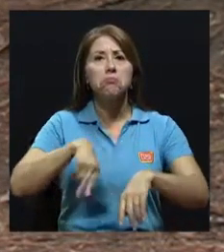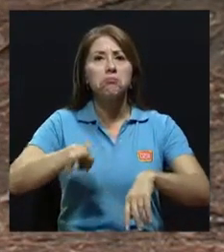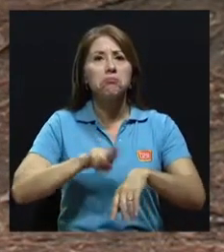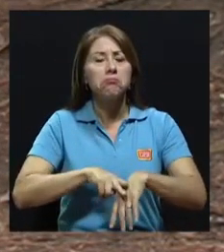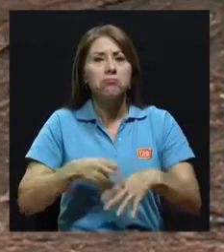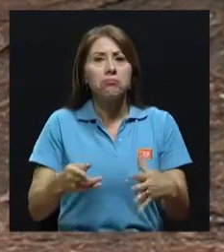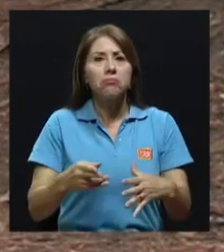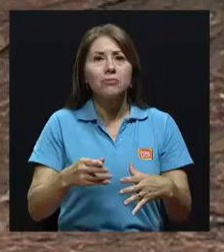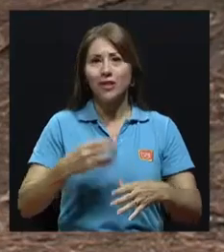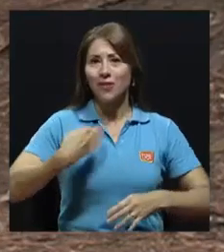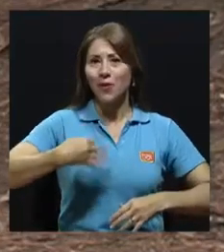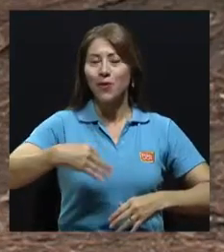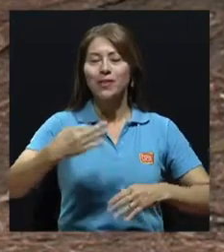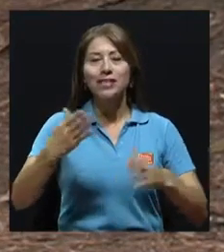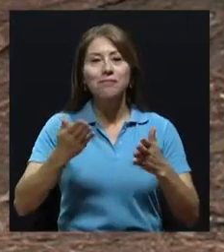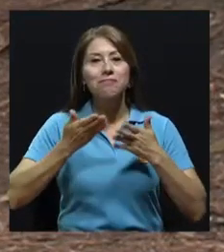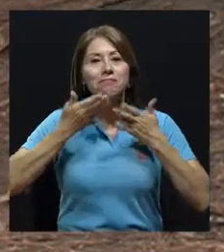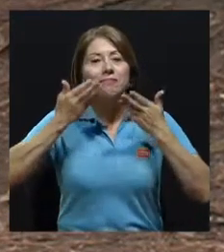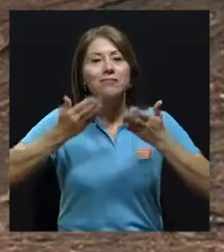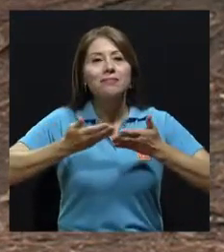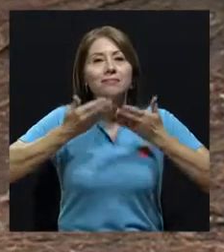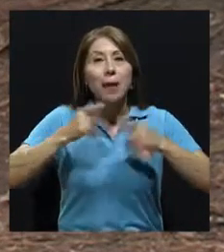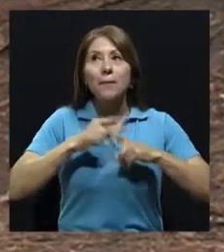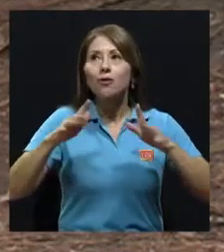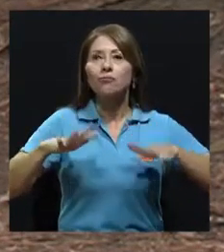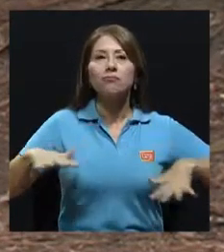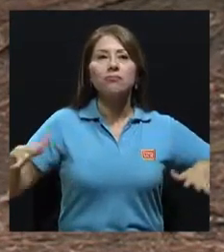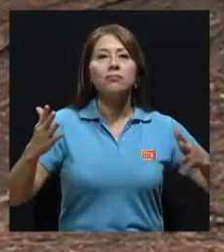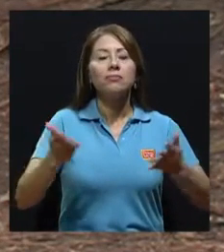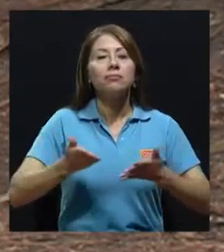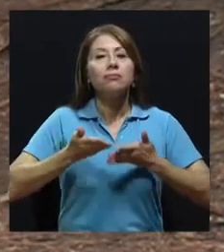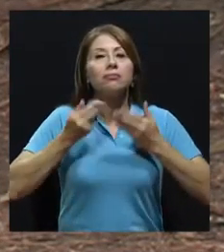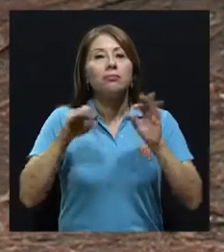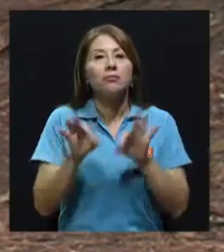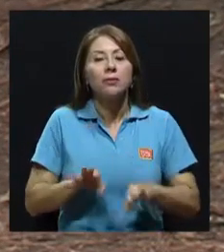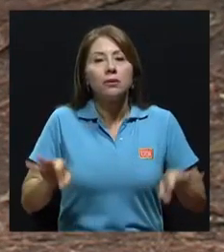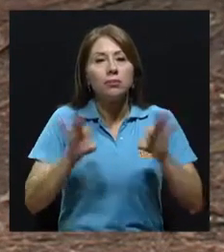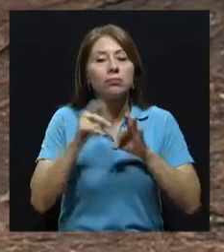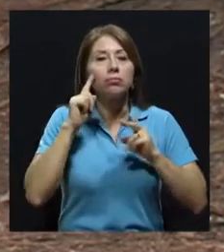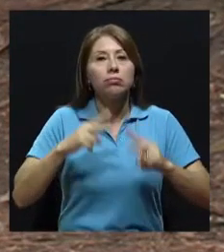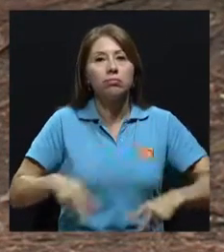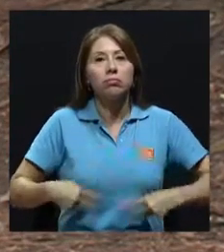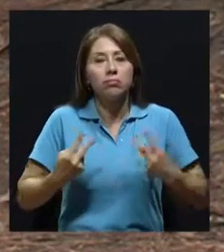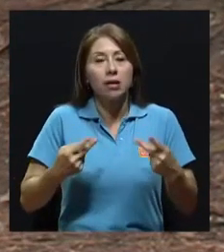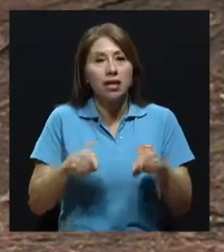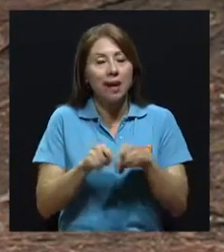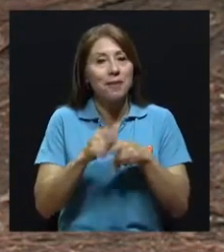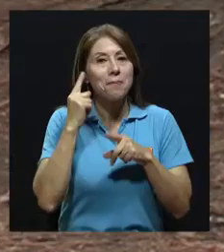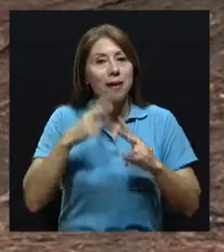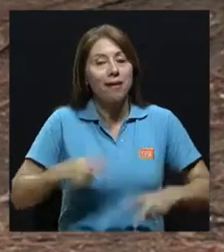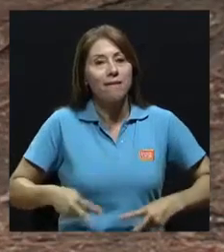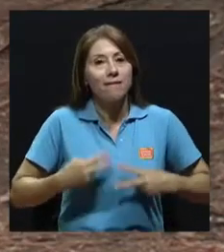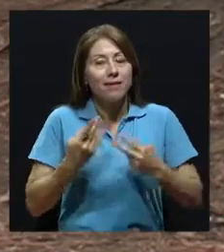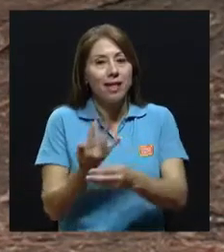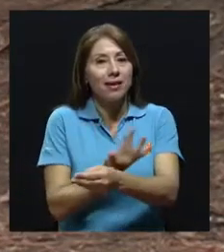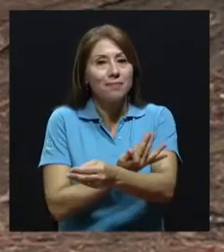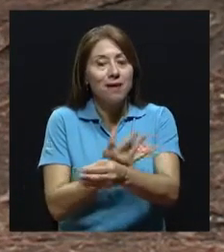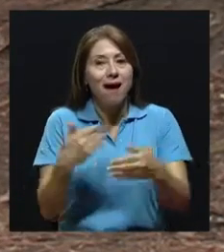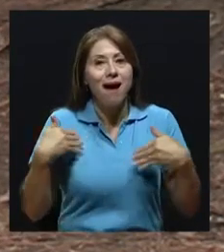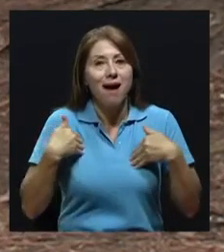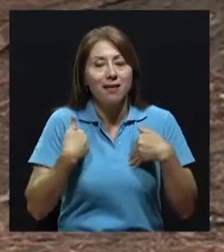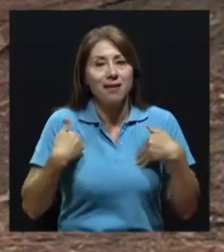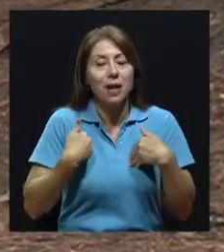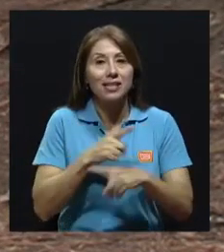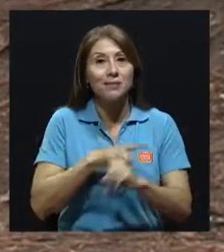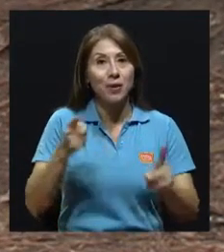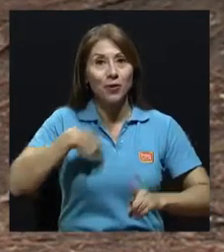cada día, pero es que este aire que respiramos es vital para nuestra existencia. La existencia también de los animales, de las plantas,